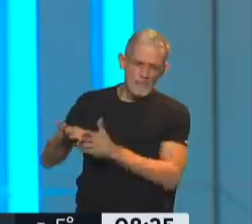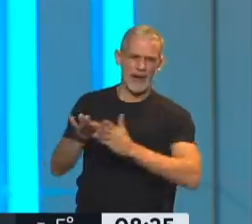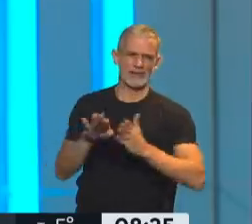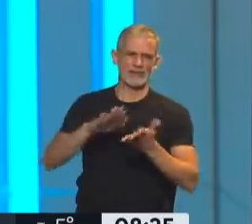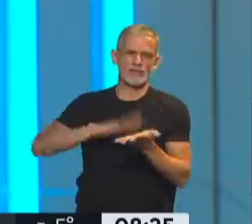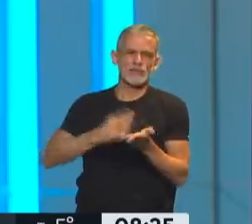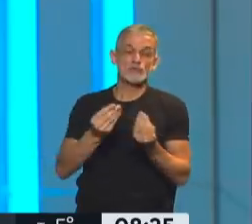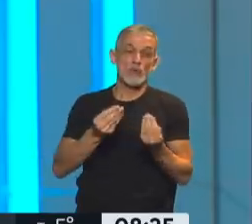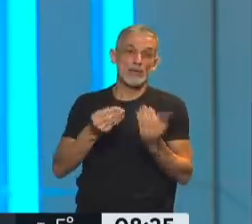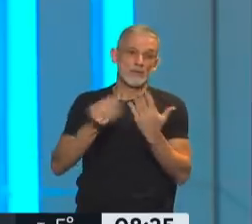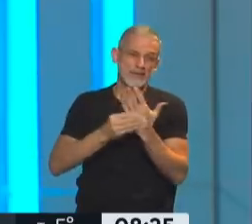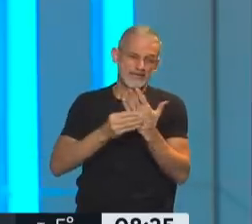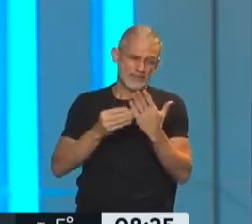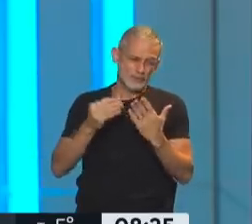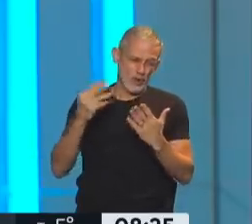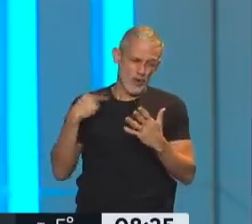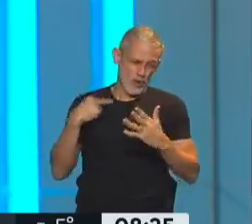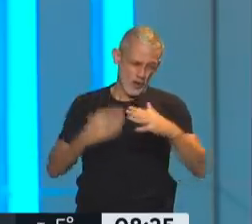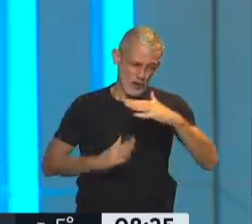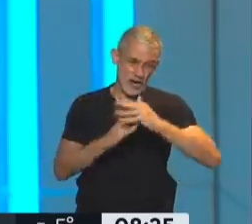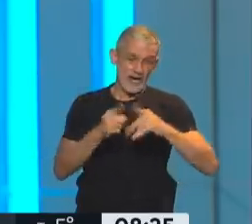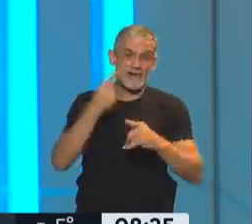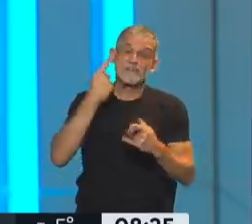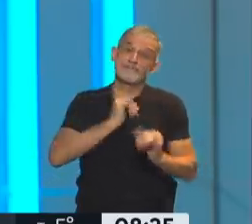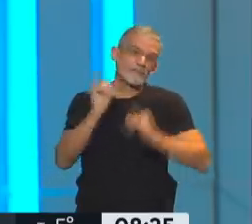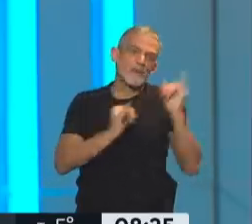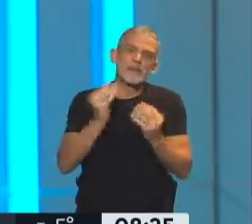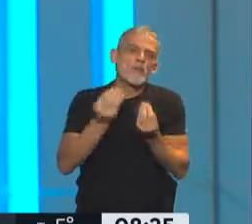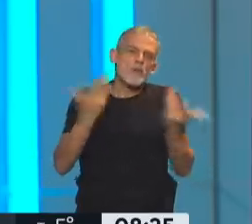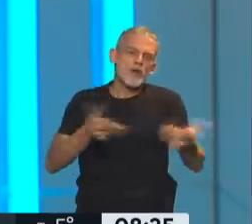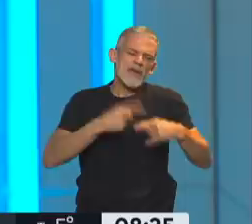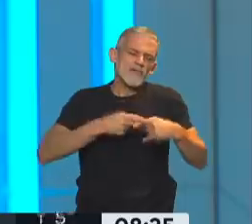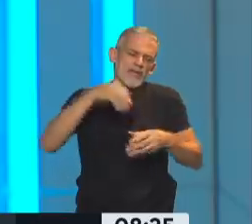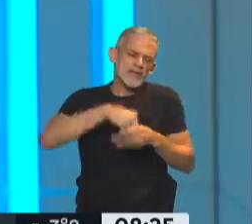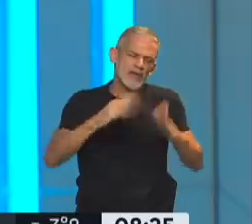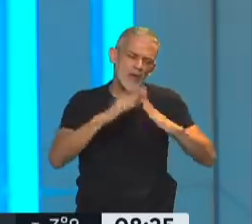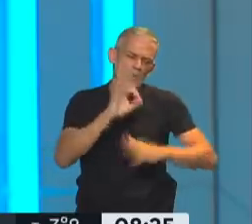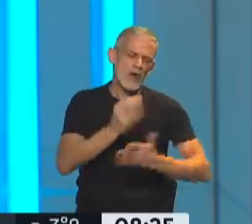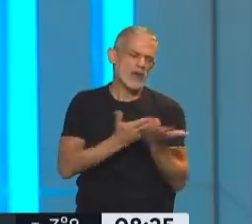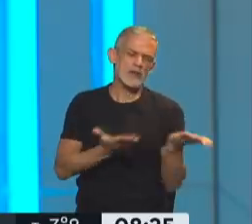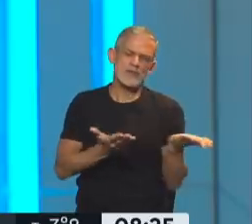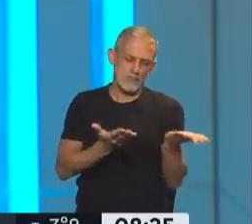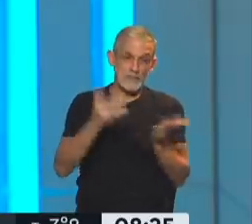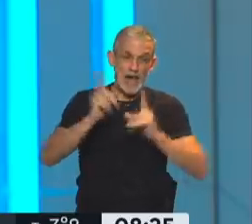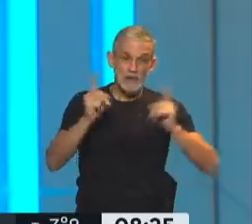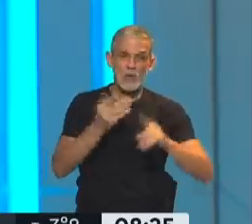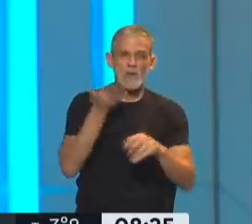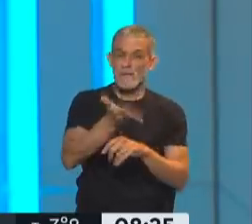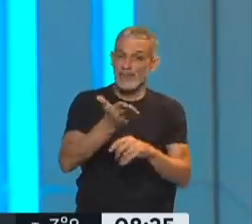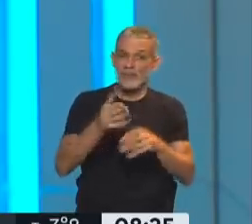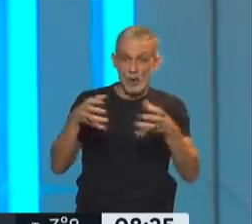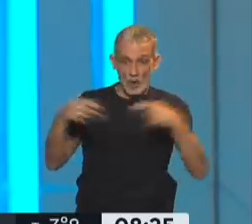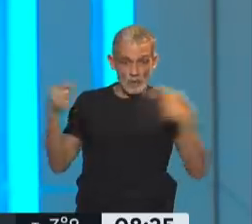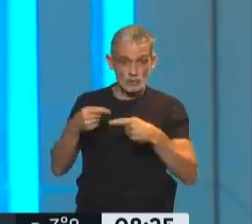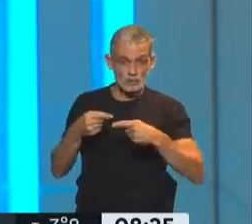referencia del jefe de gabinete, Santiago Cafiero, habrá que dar explicaciones seguramente, porque ya sabemos que hay algunos pedidos por parte de la